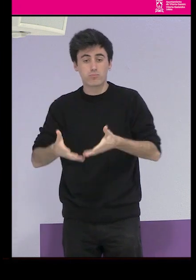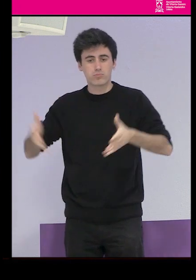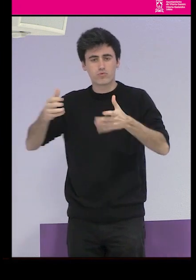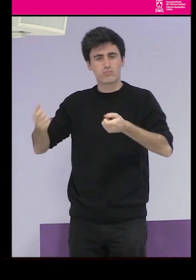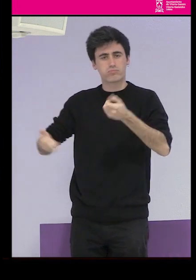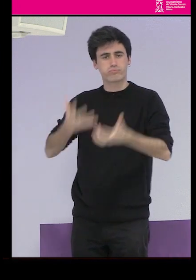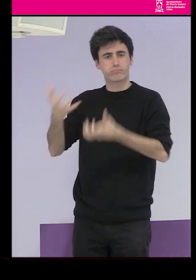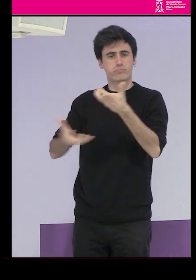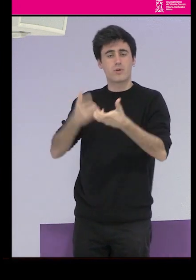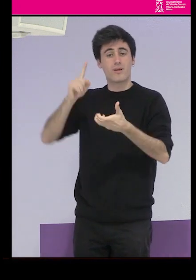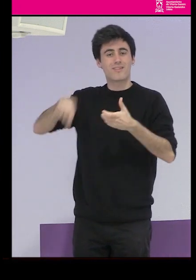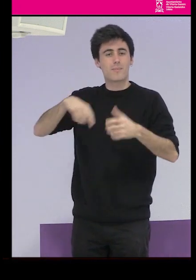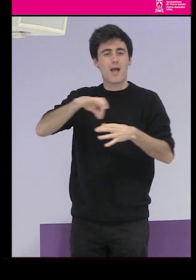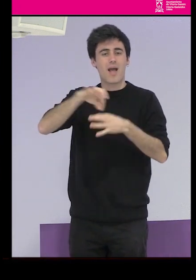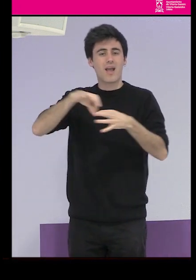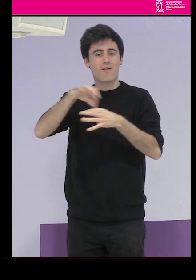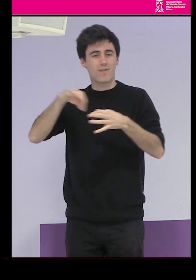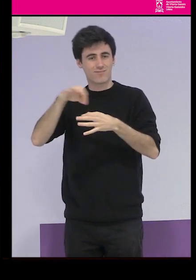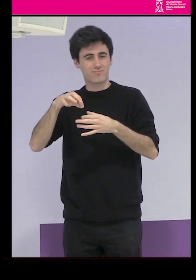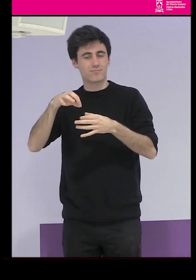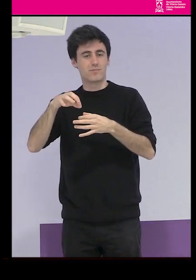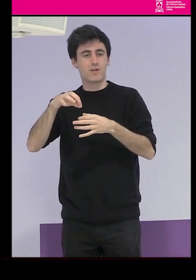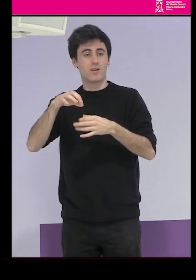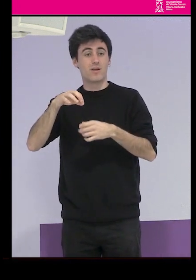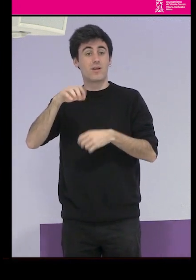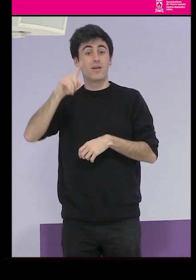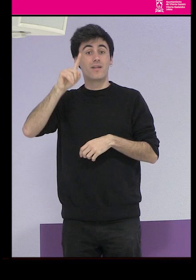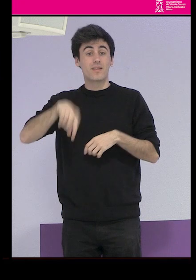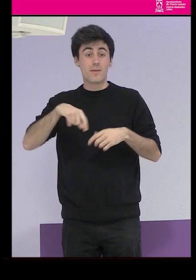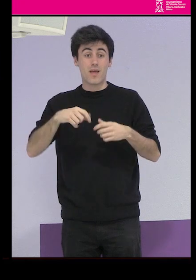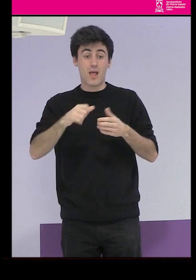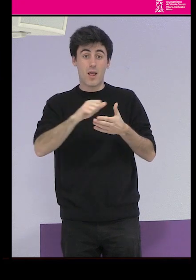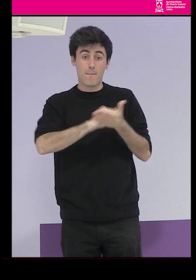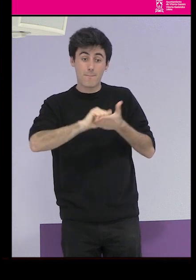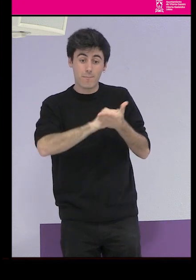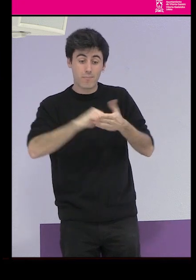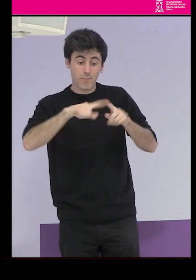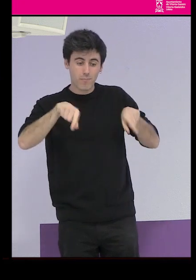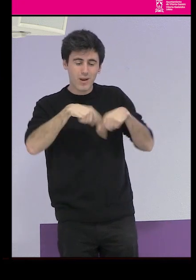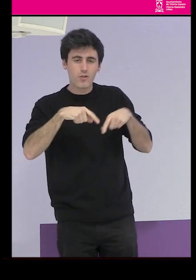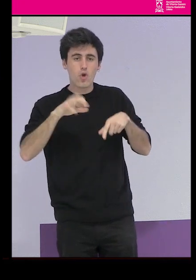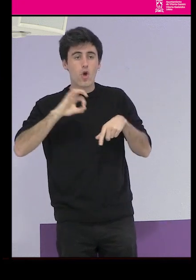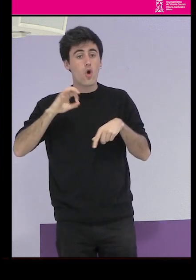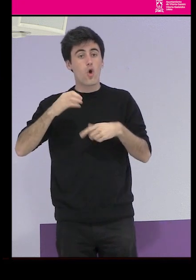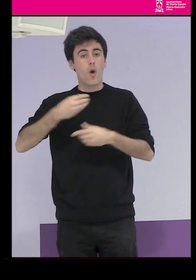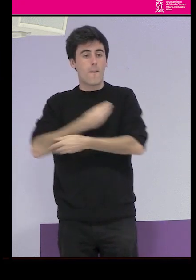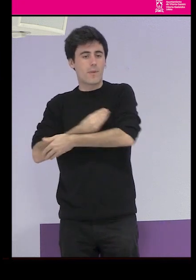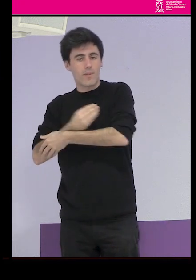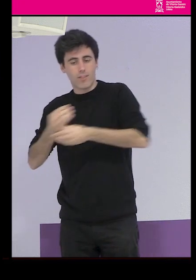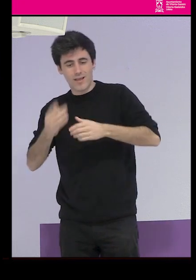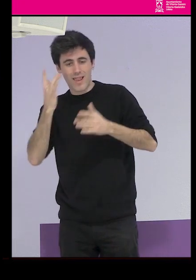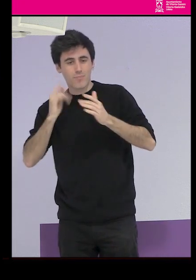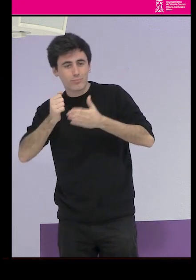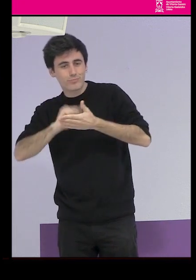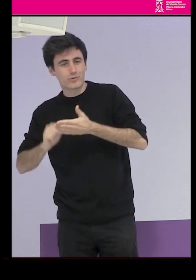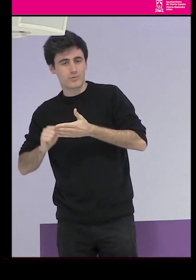hacer el café, fregar los platos y el culo al bebé. A mí me maravilla esta letra porque es una